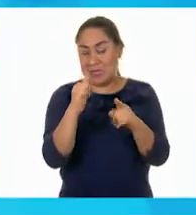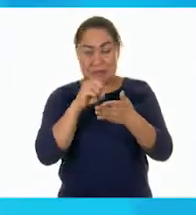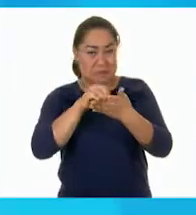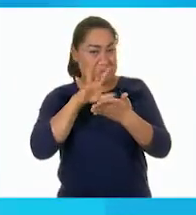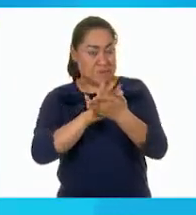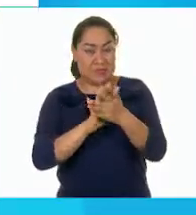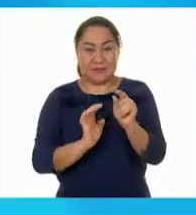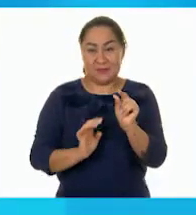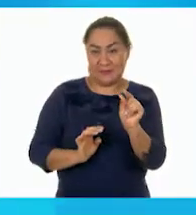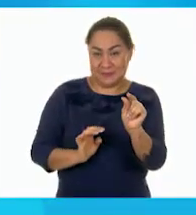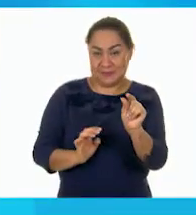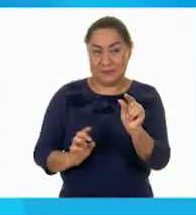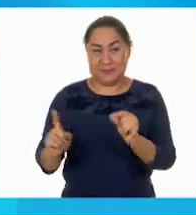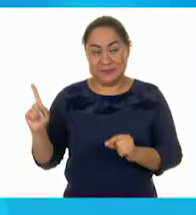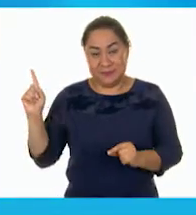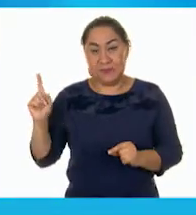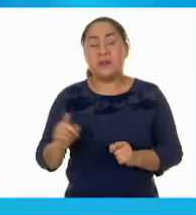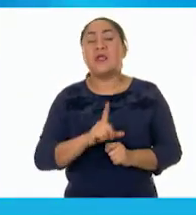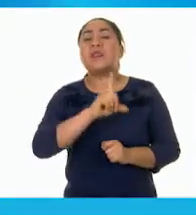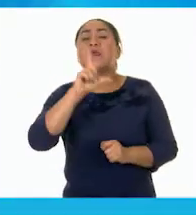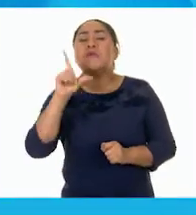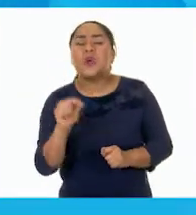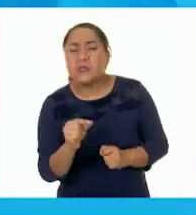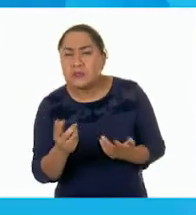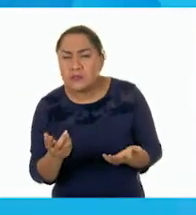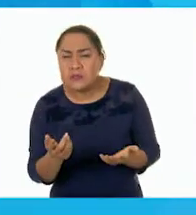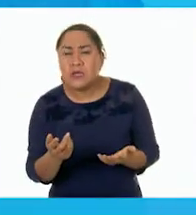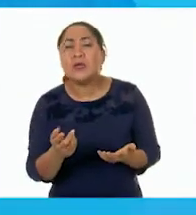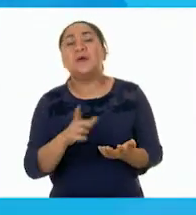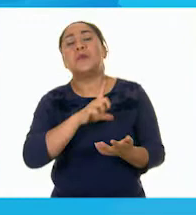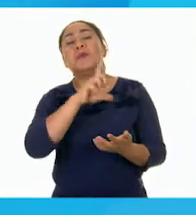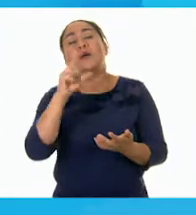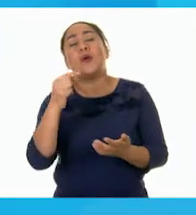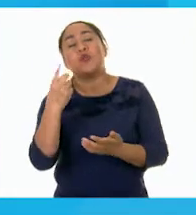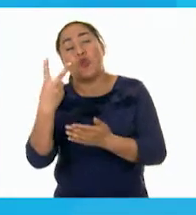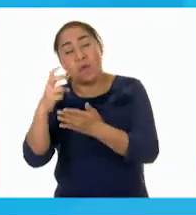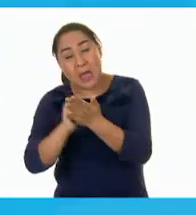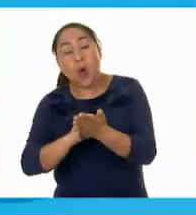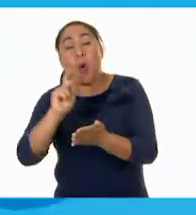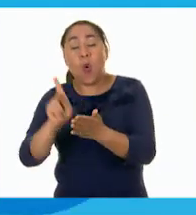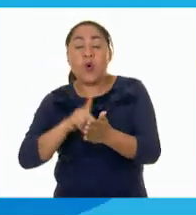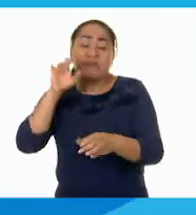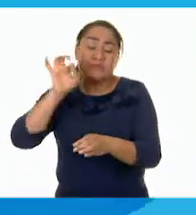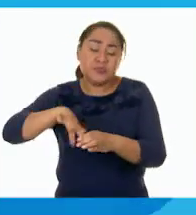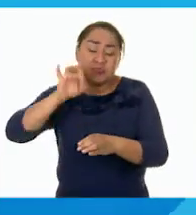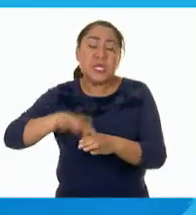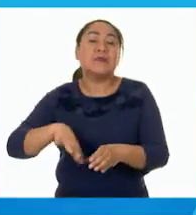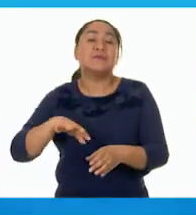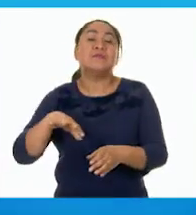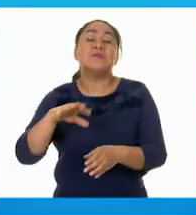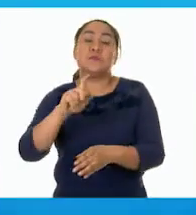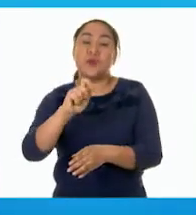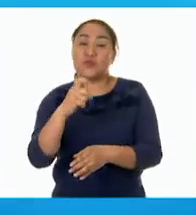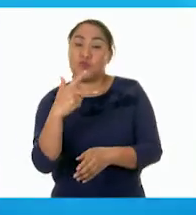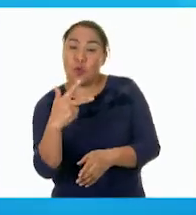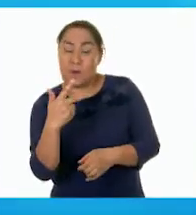Comienza con el cuarenta y seis. Y después dice que el segundo mes ahorró veintiocho pesos. ¿Cuántos saltos